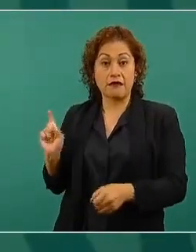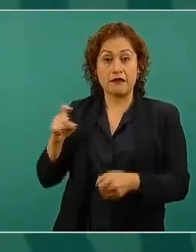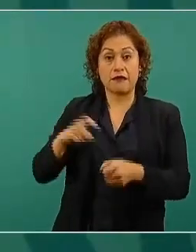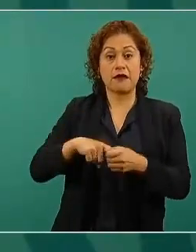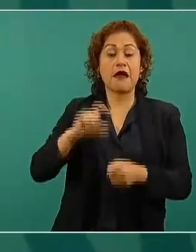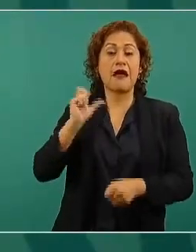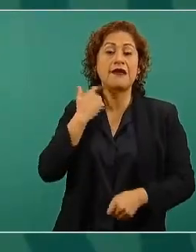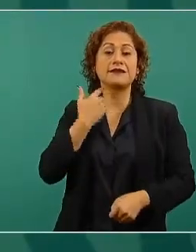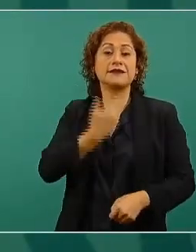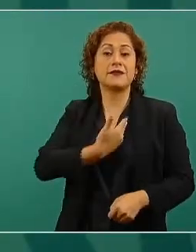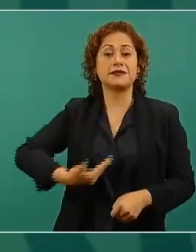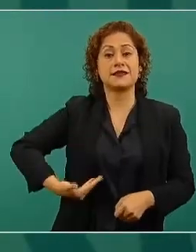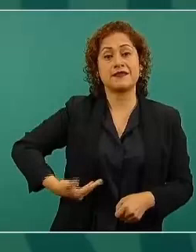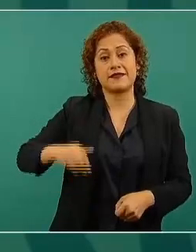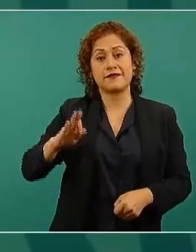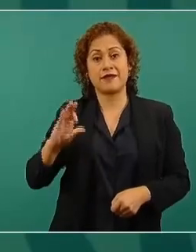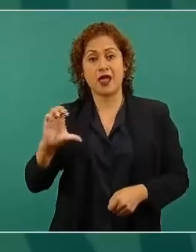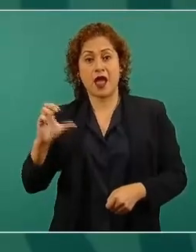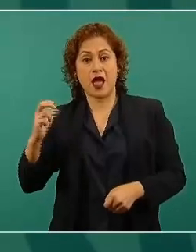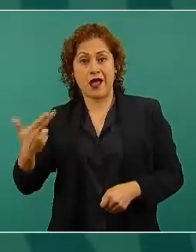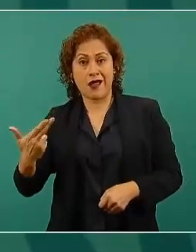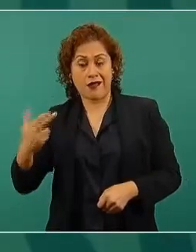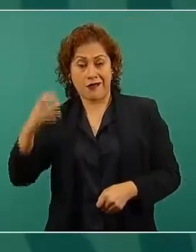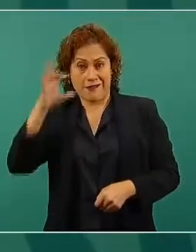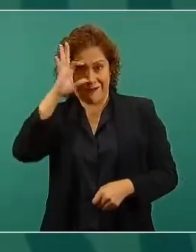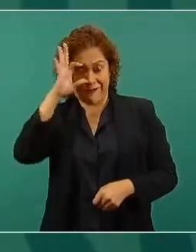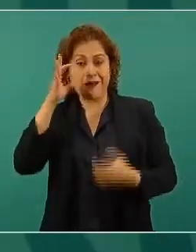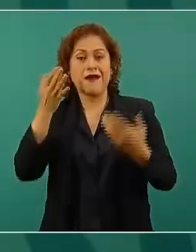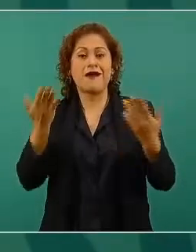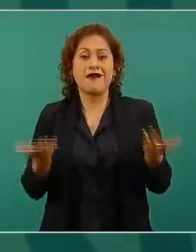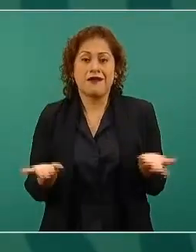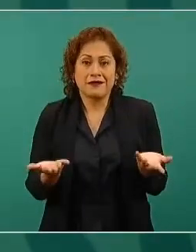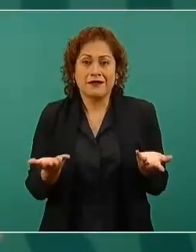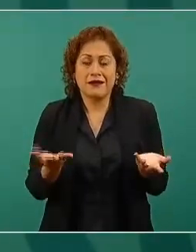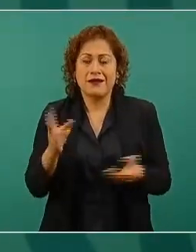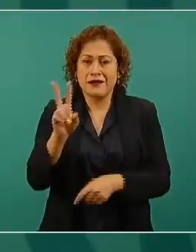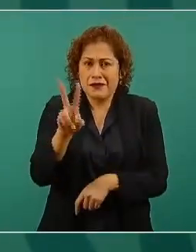algo nunca visto en el mundo.